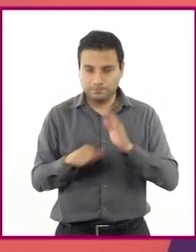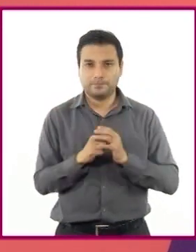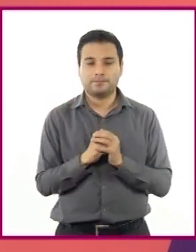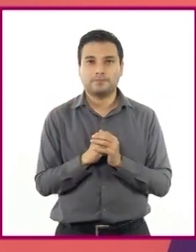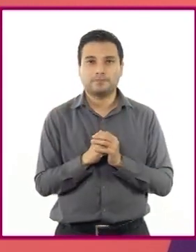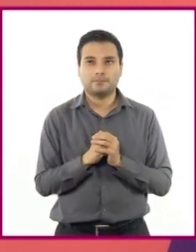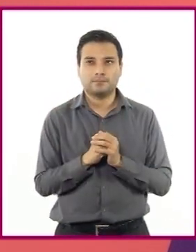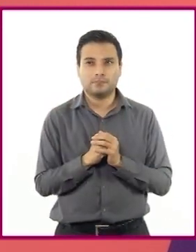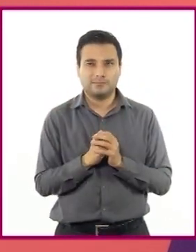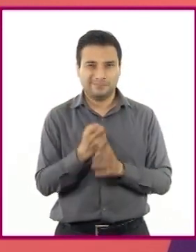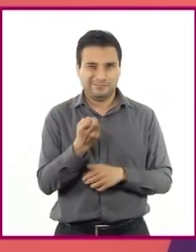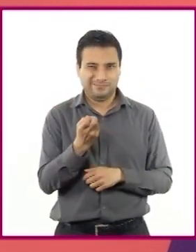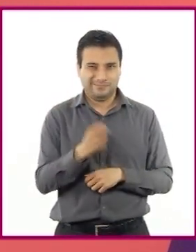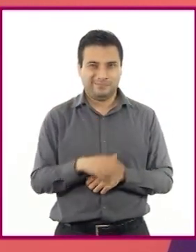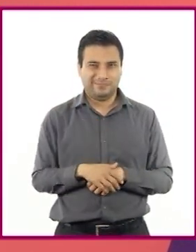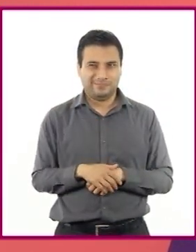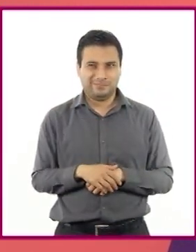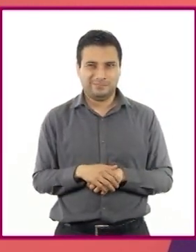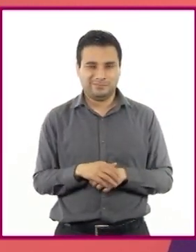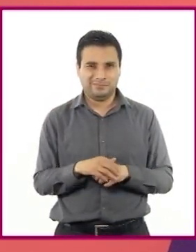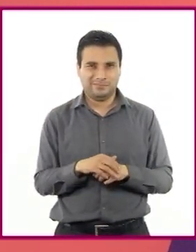Esos son los textos argumentativos.